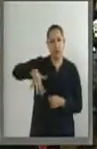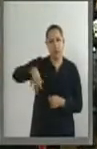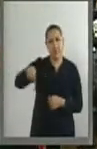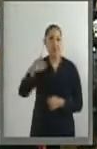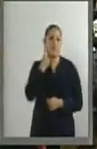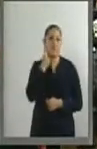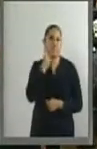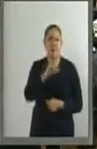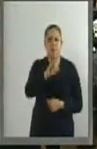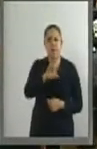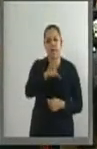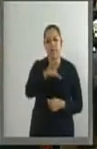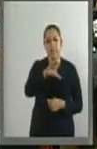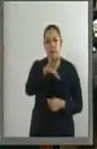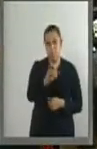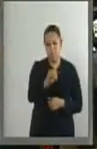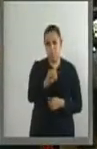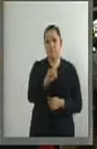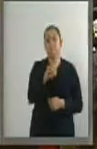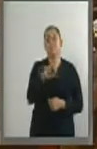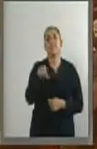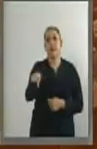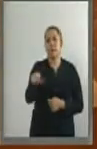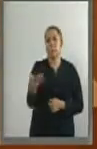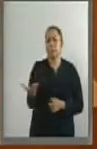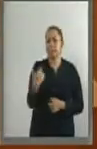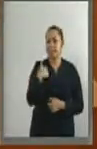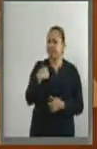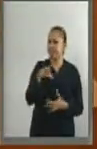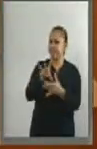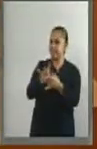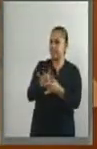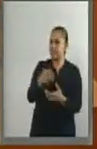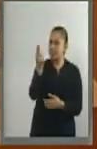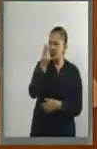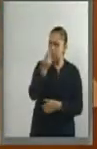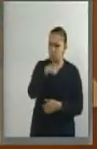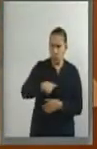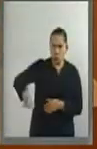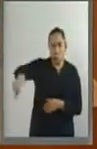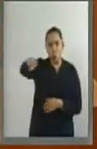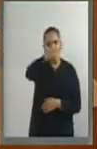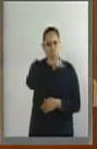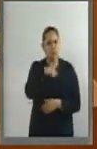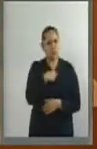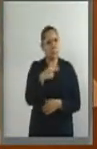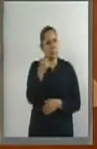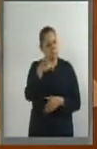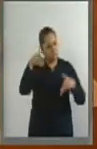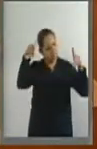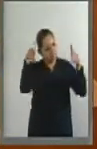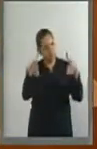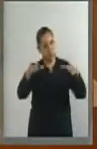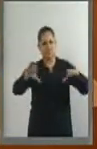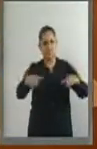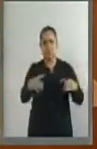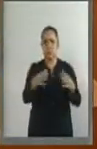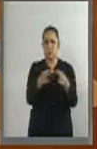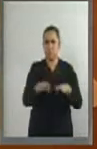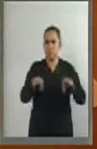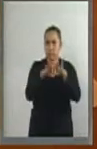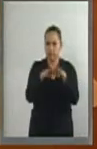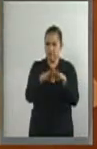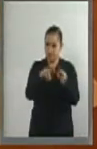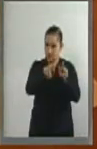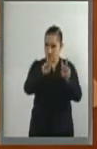diputado Jericó. Hay que llamarnos, en todo caso, a trabajar en conferencia en este importante tema, ya que lo